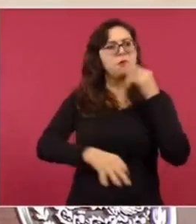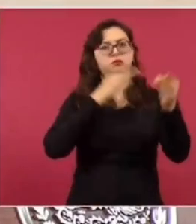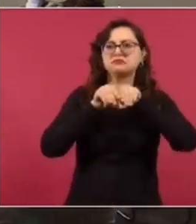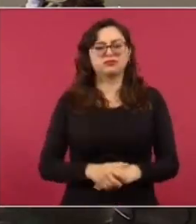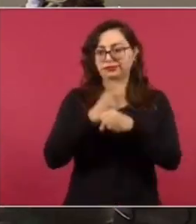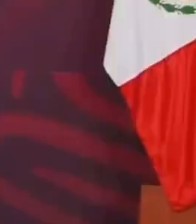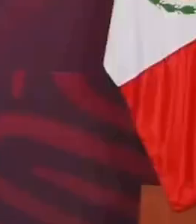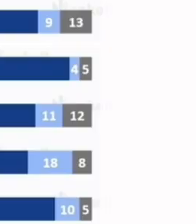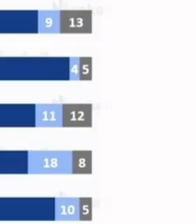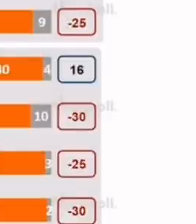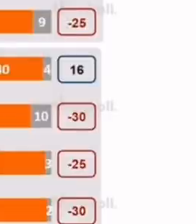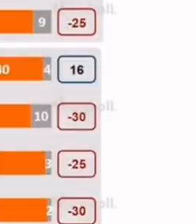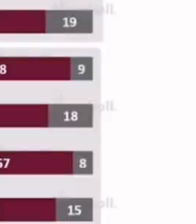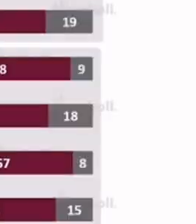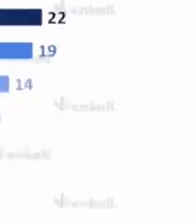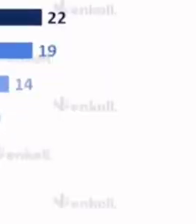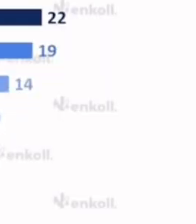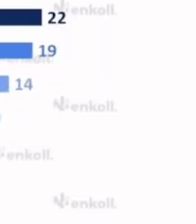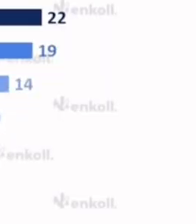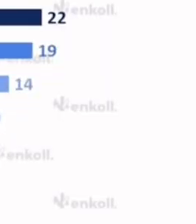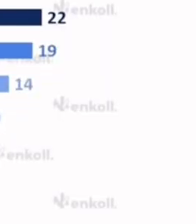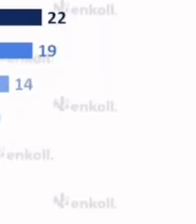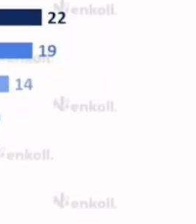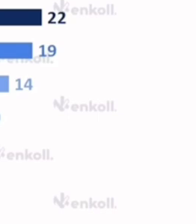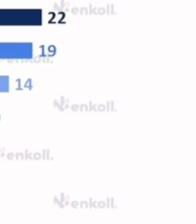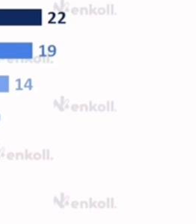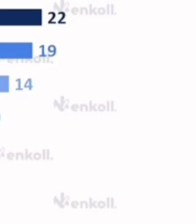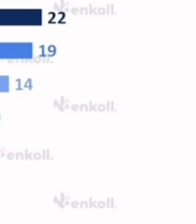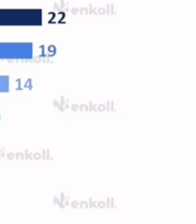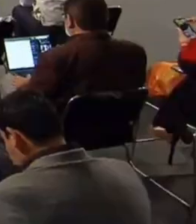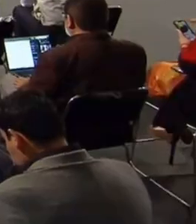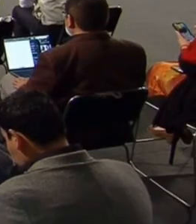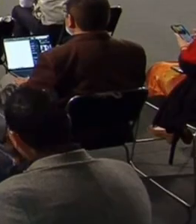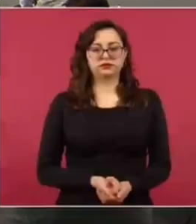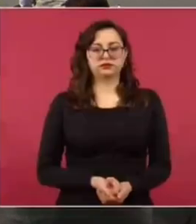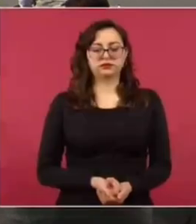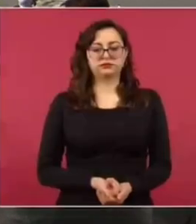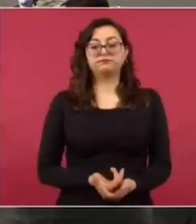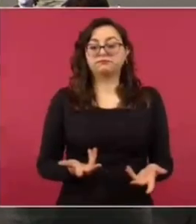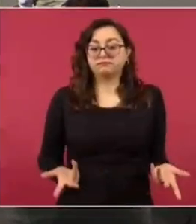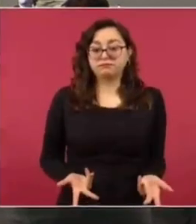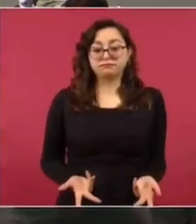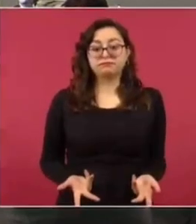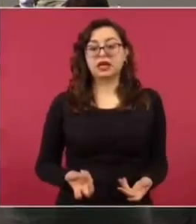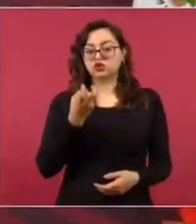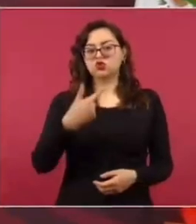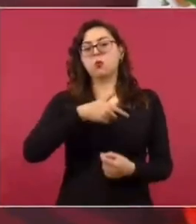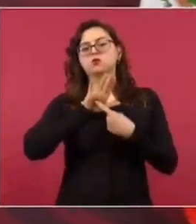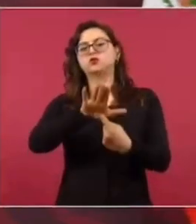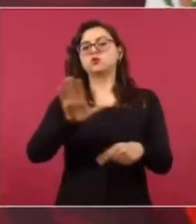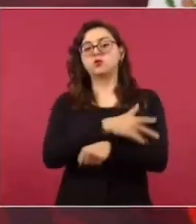videos de Laida. 20 minutos después Lo que subraya es cómo se oculta información.